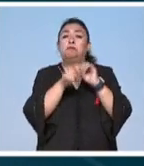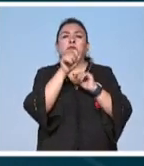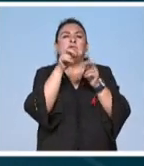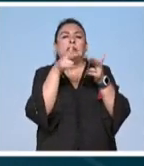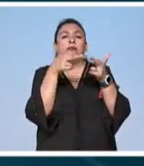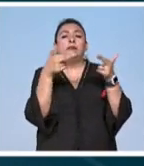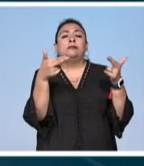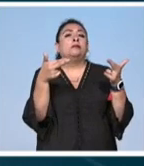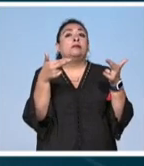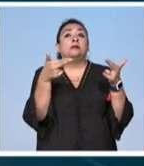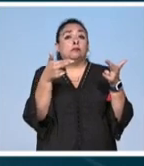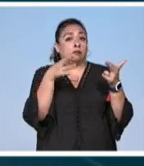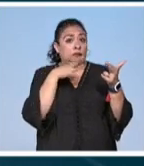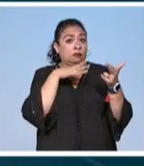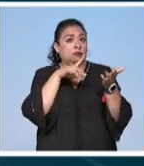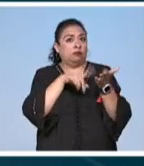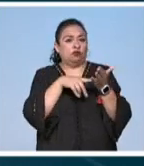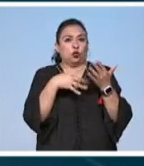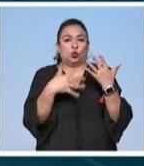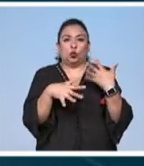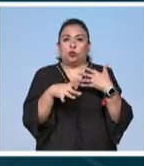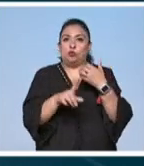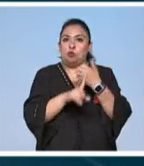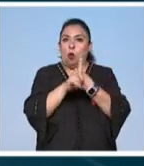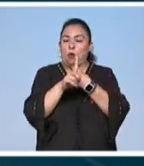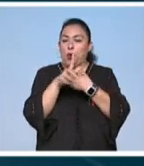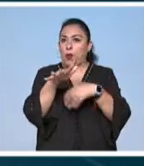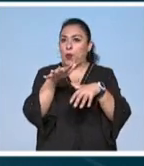ahora amigos no estuvo exenta de polémicas